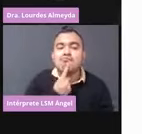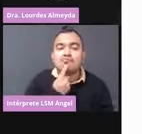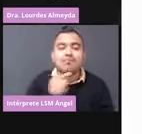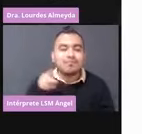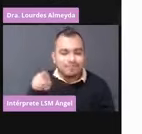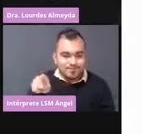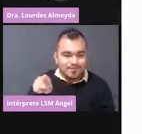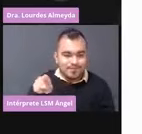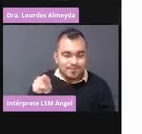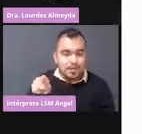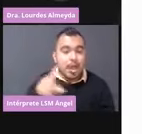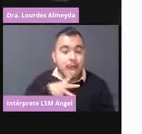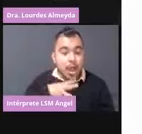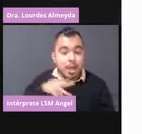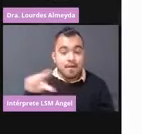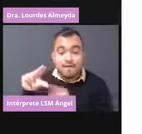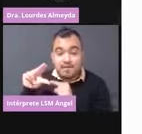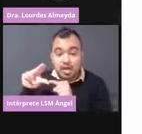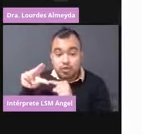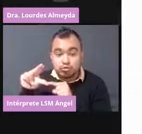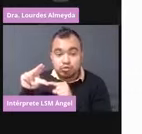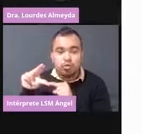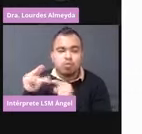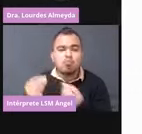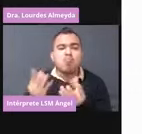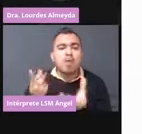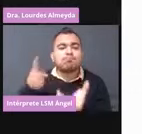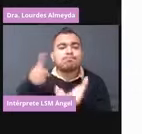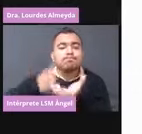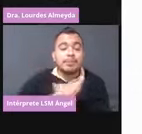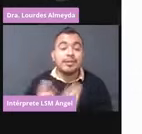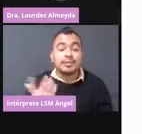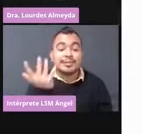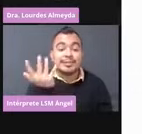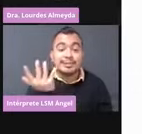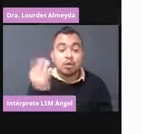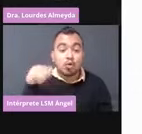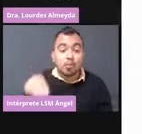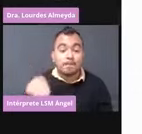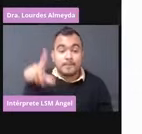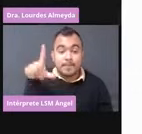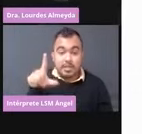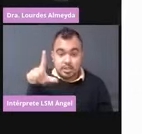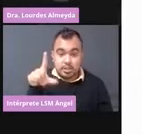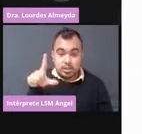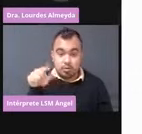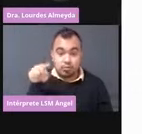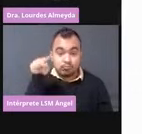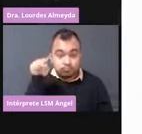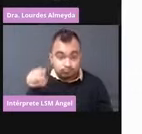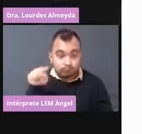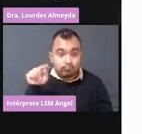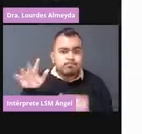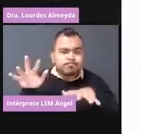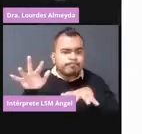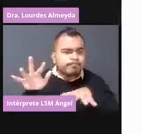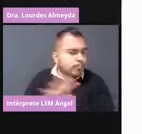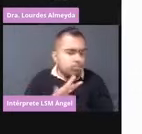presenta en un frasco de 5 mililitros. No hay que reconstituirlo. Es uno de los